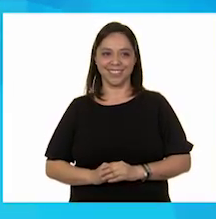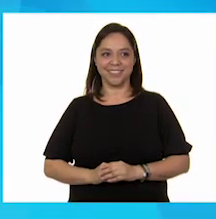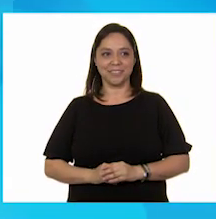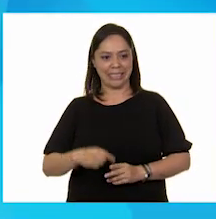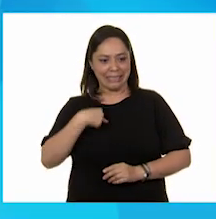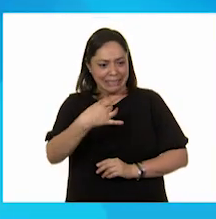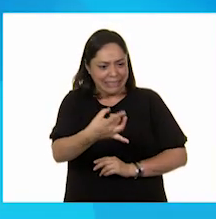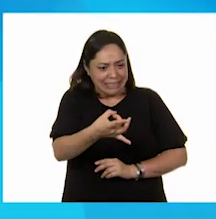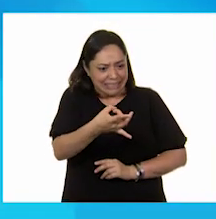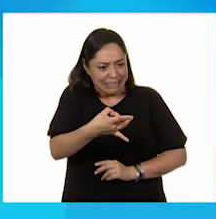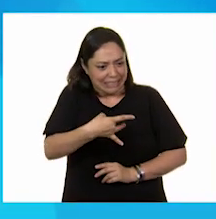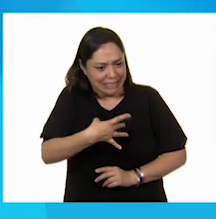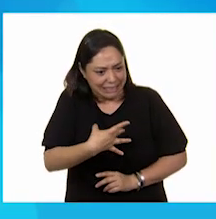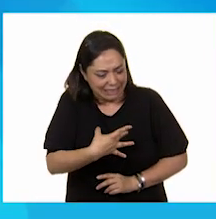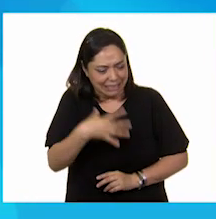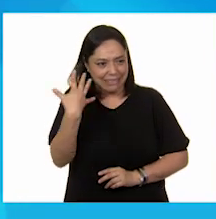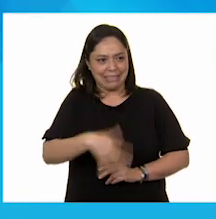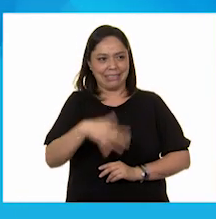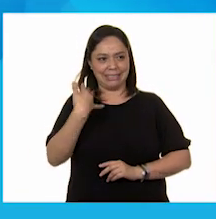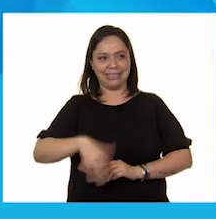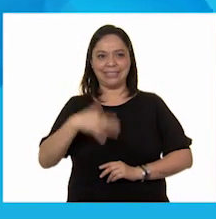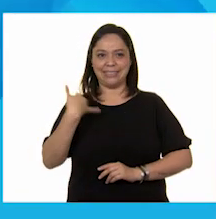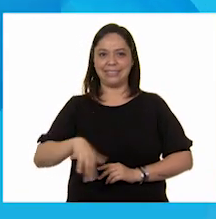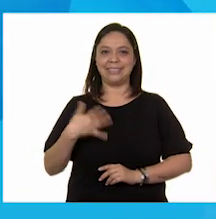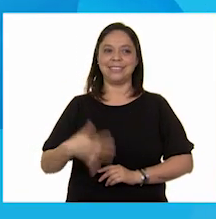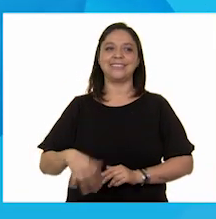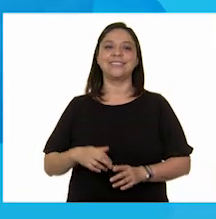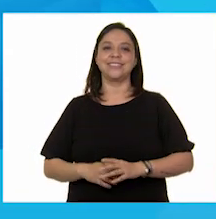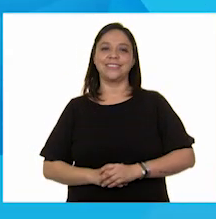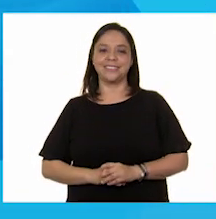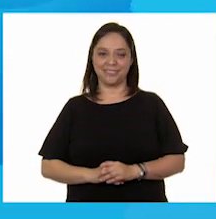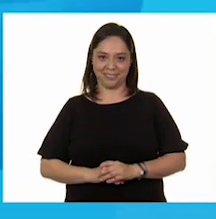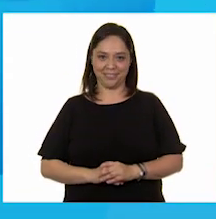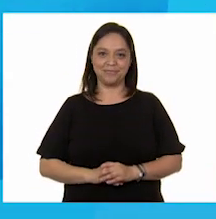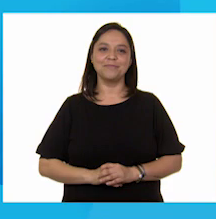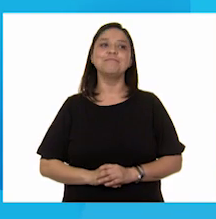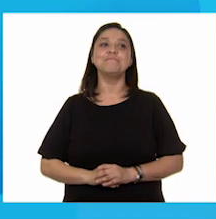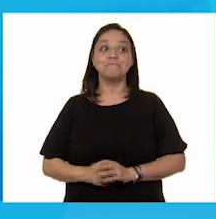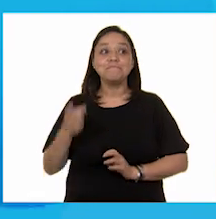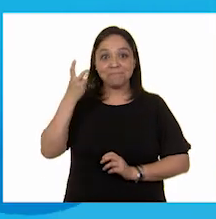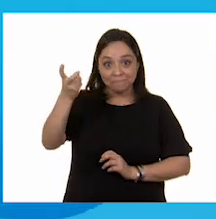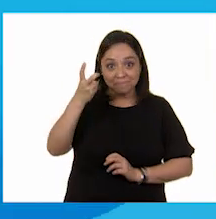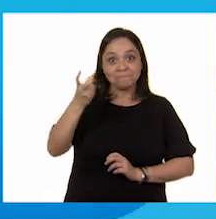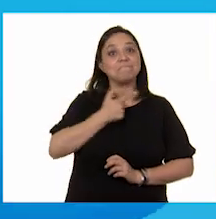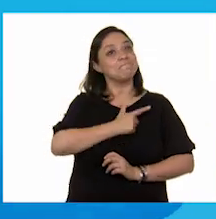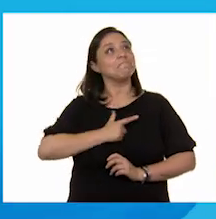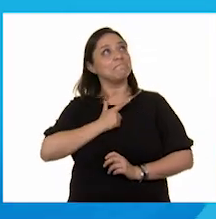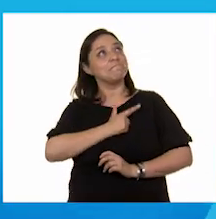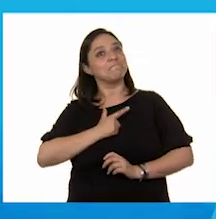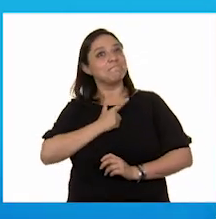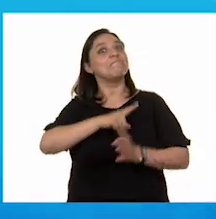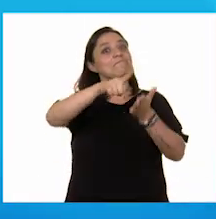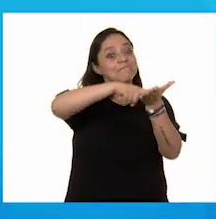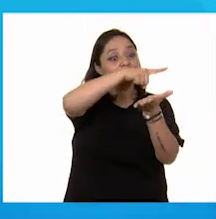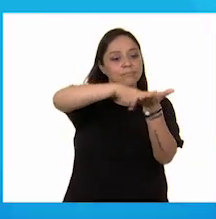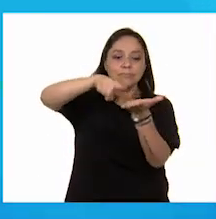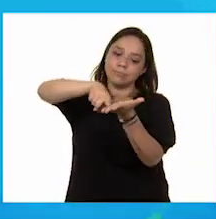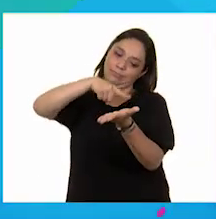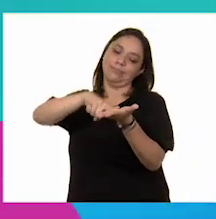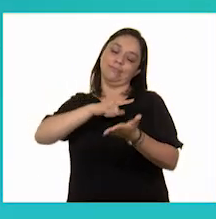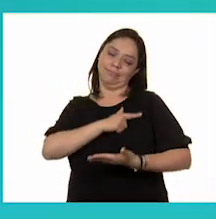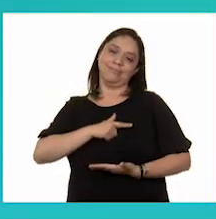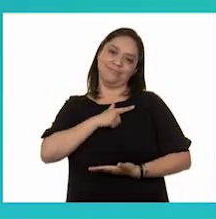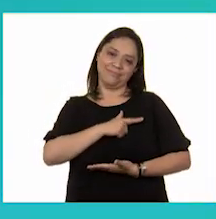gane, Panchito. Muy bien. Están esos tachecitos ahí. Esos taches sí me gustan. Sí. Pues claro.